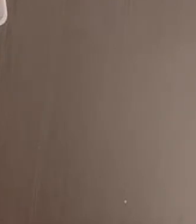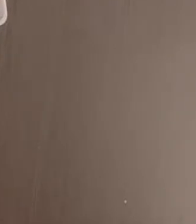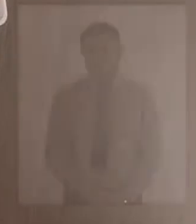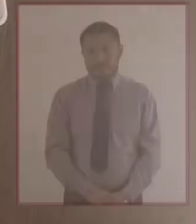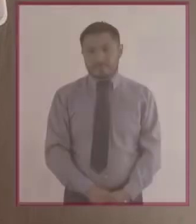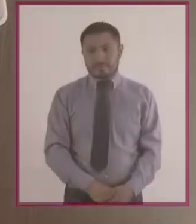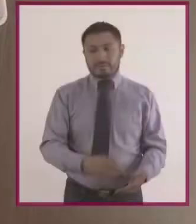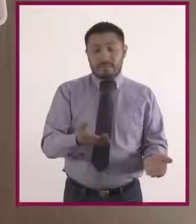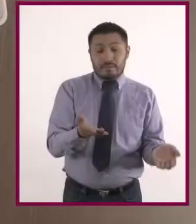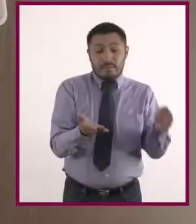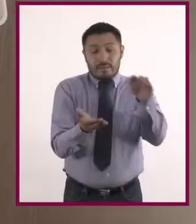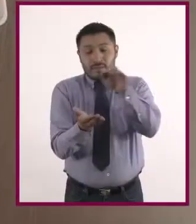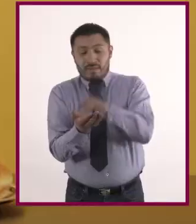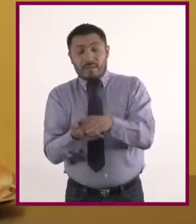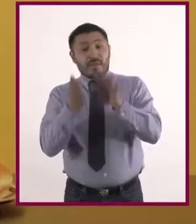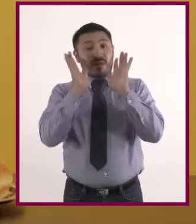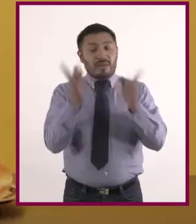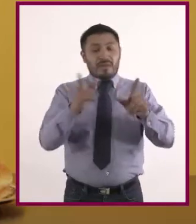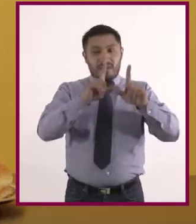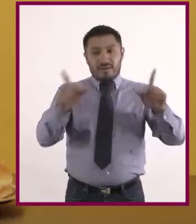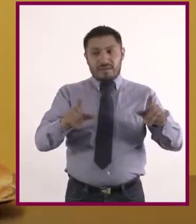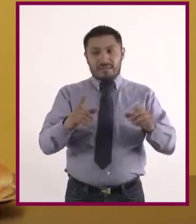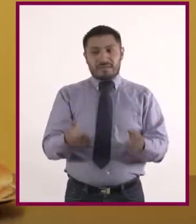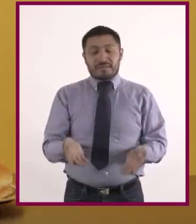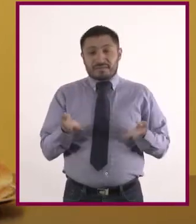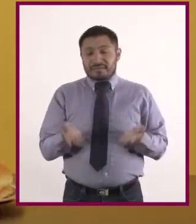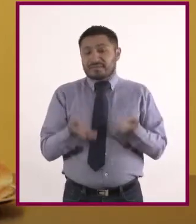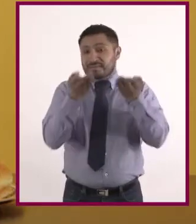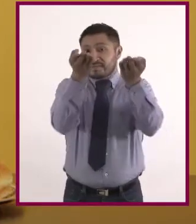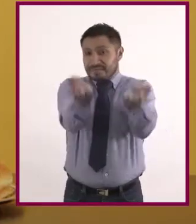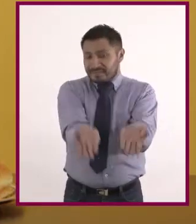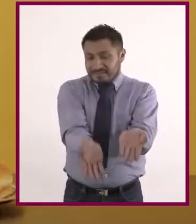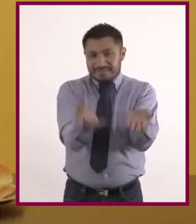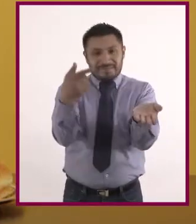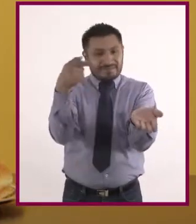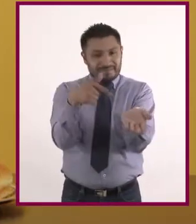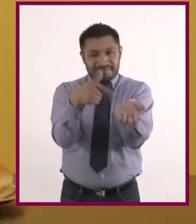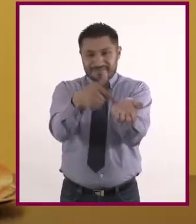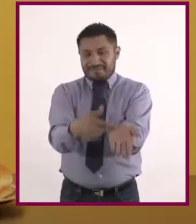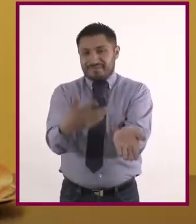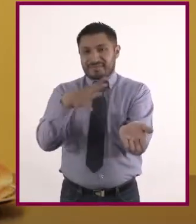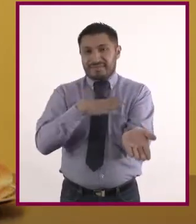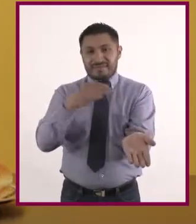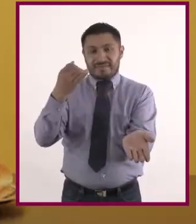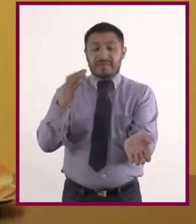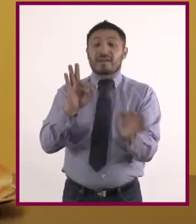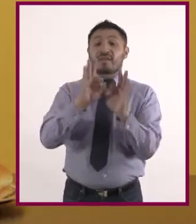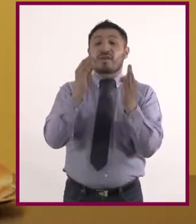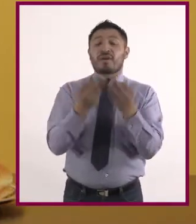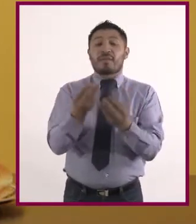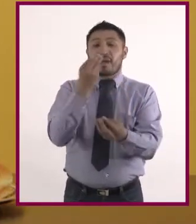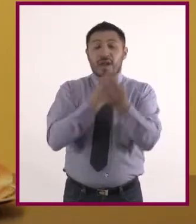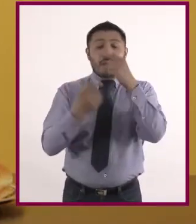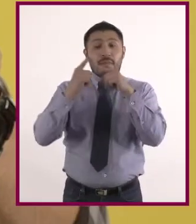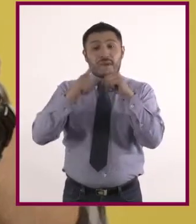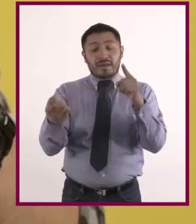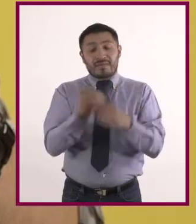y ya está una. Y listo. Aquí tenemos una alternativa saludable y deliciosa.